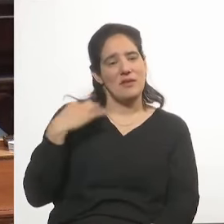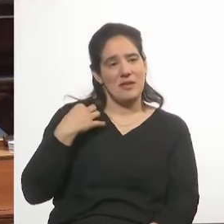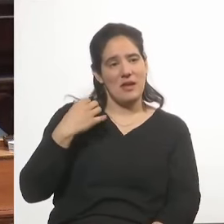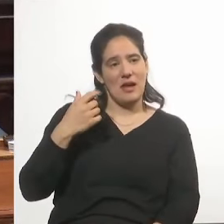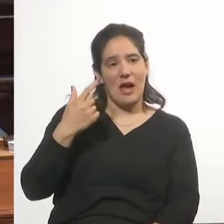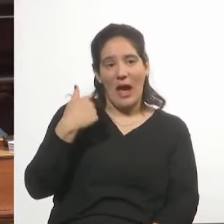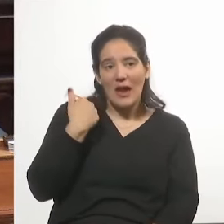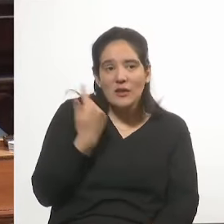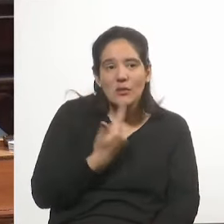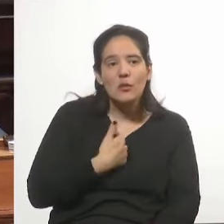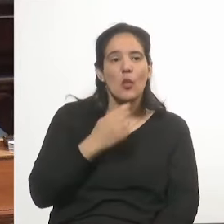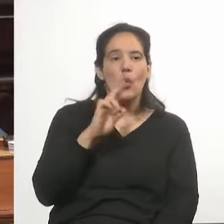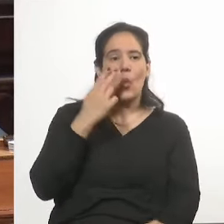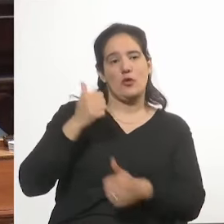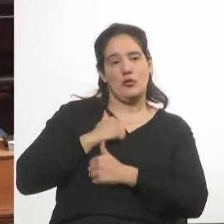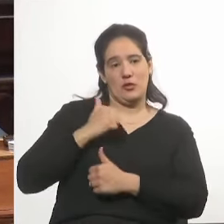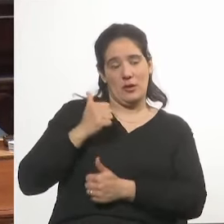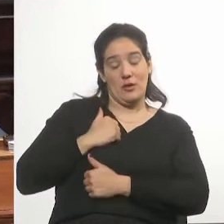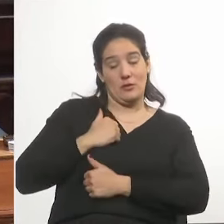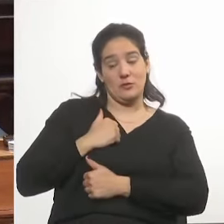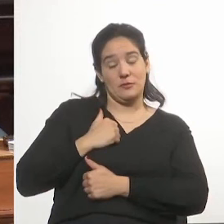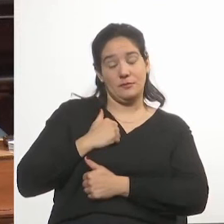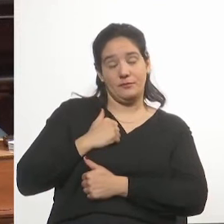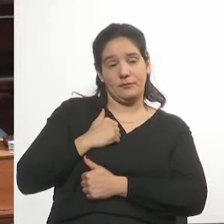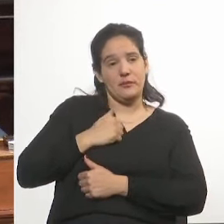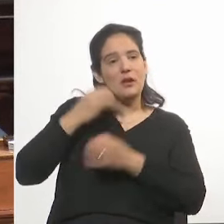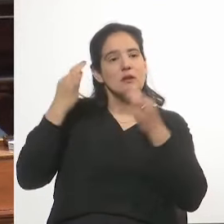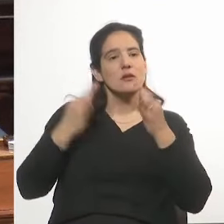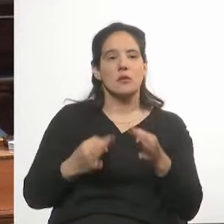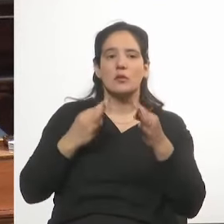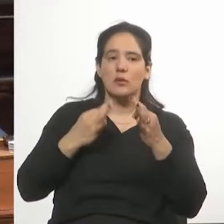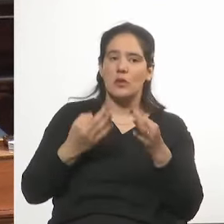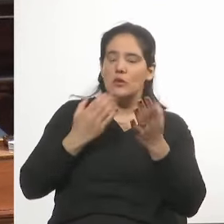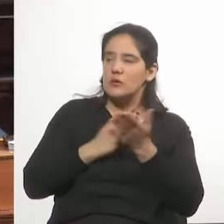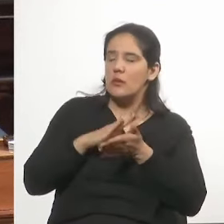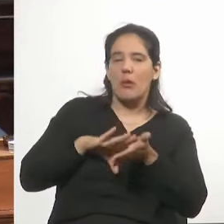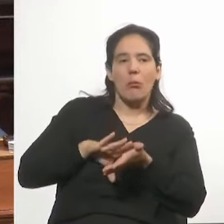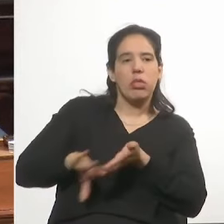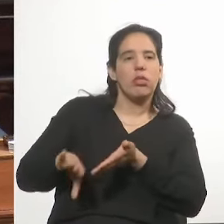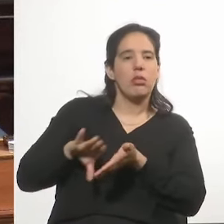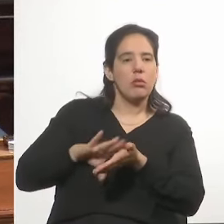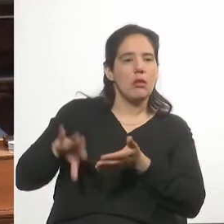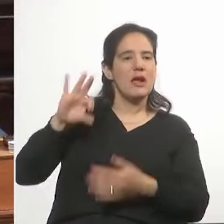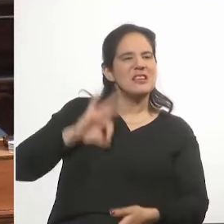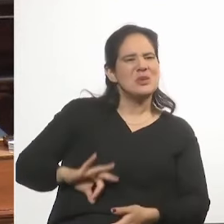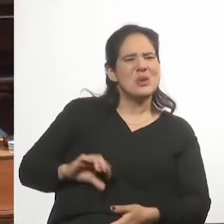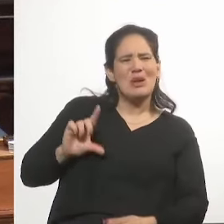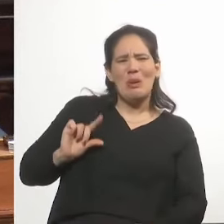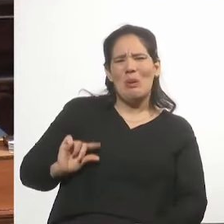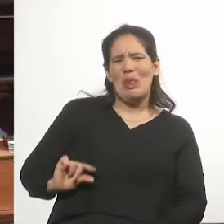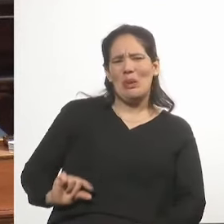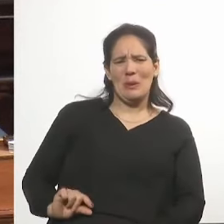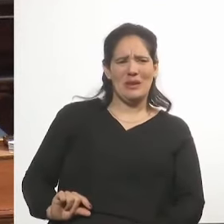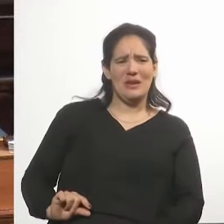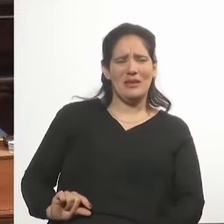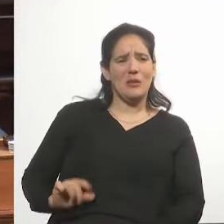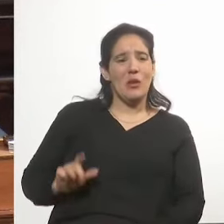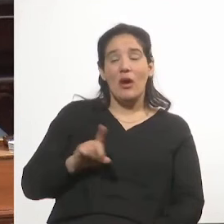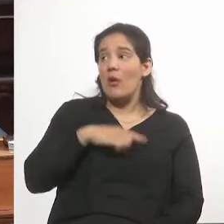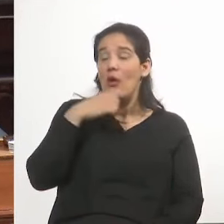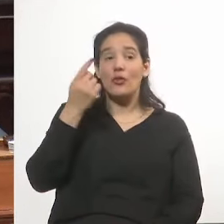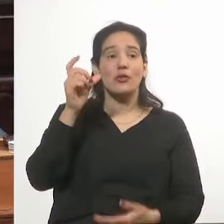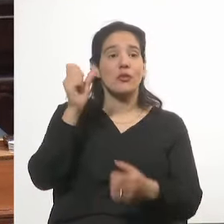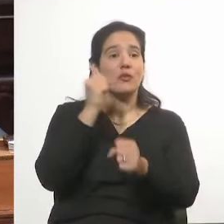a nuestros soldados. Claramente siguen relegados salarialmente comparado con cualquier otro